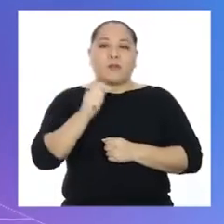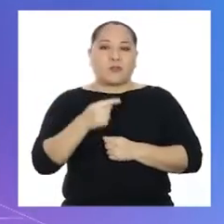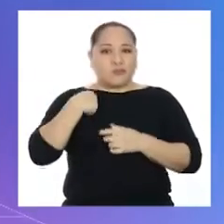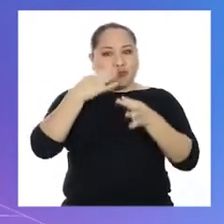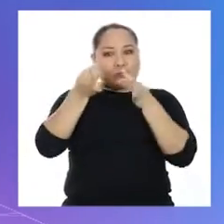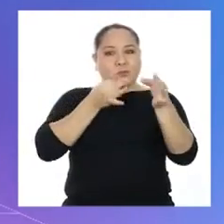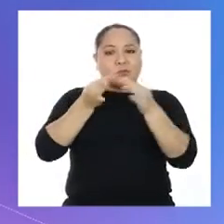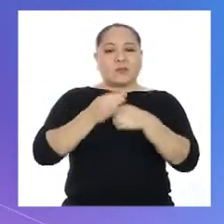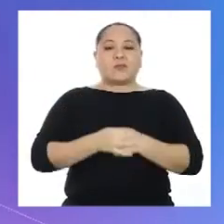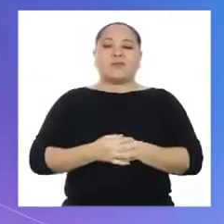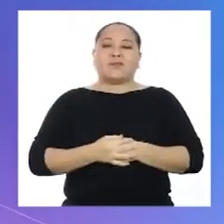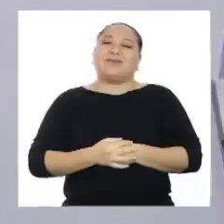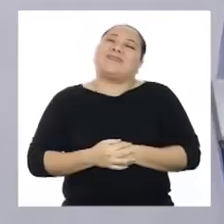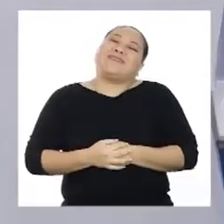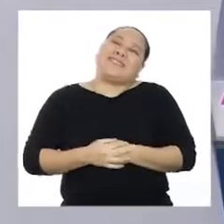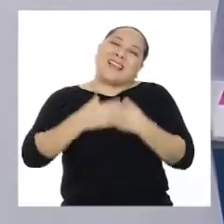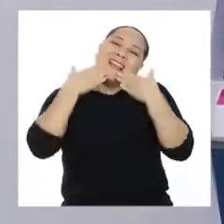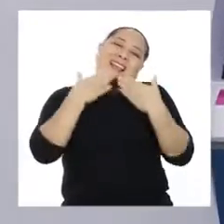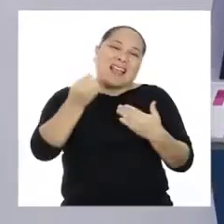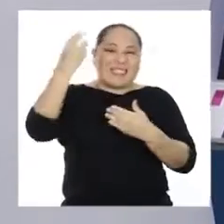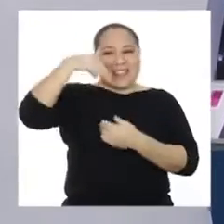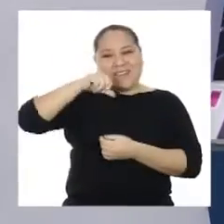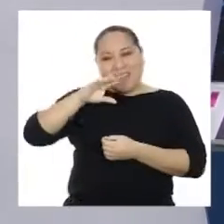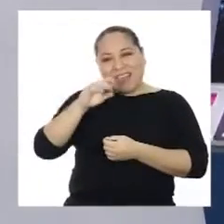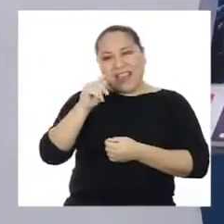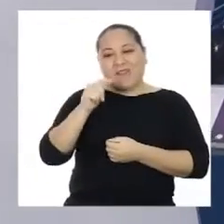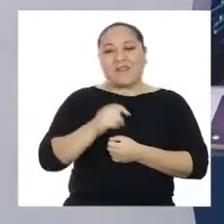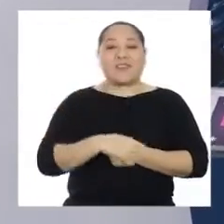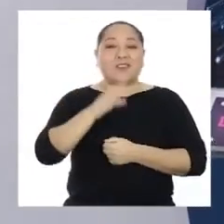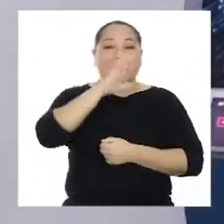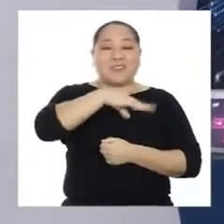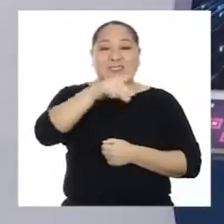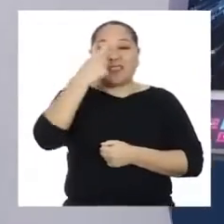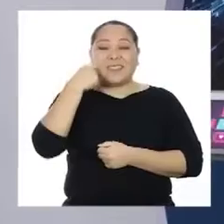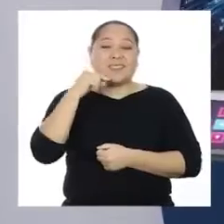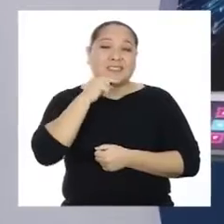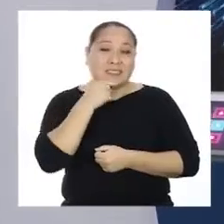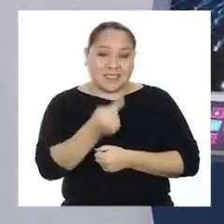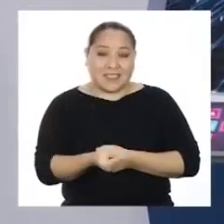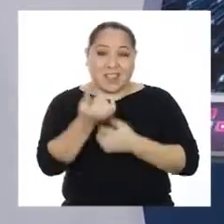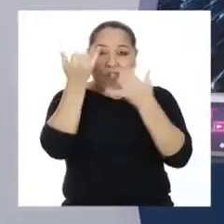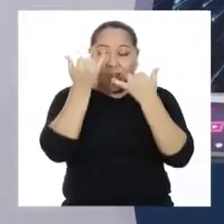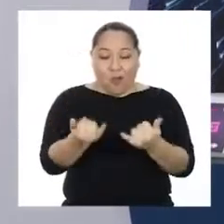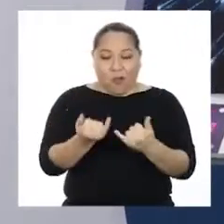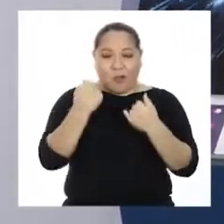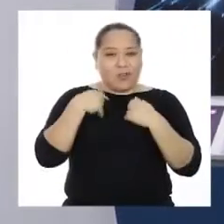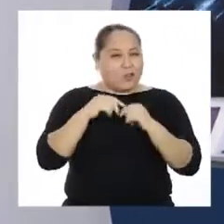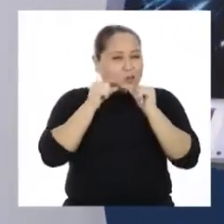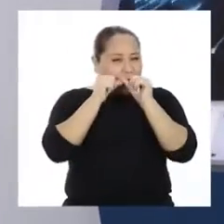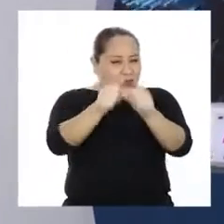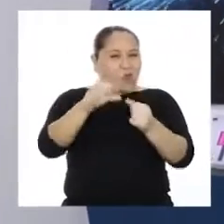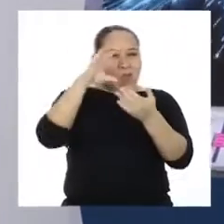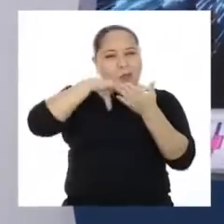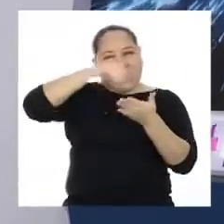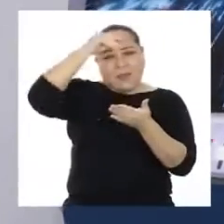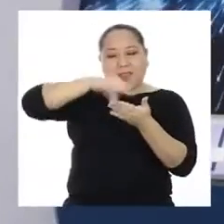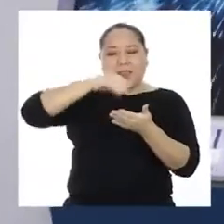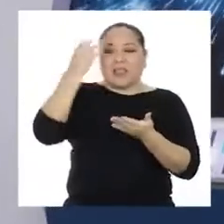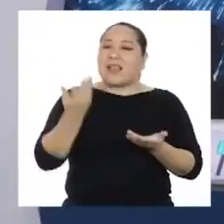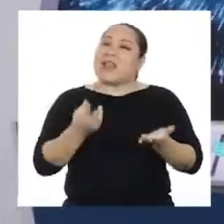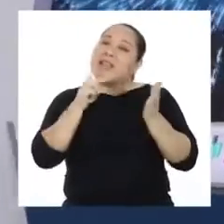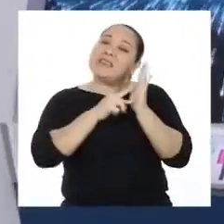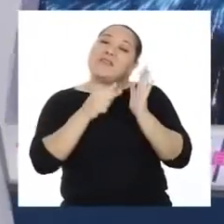Macabot lo explica. ¡Gracias, Macabot! Niñas y niños, hoy hemos seguido